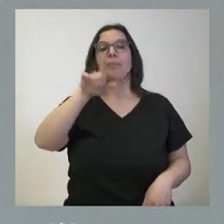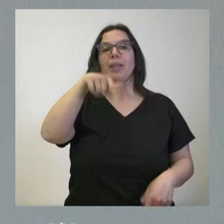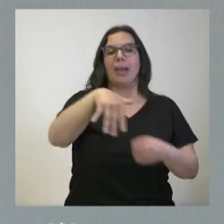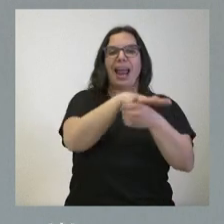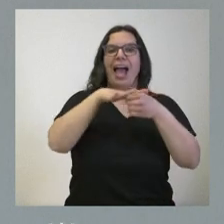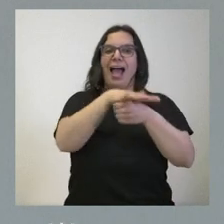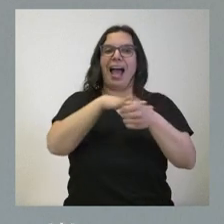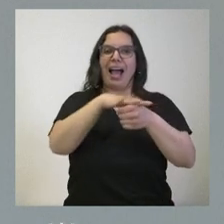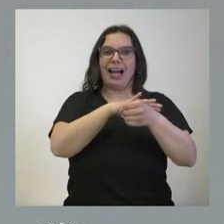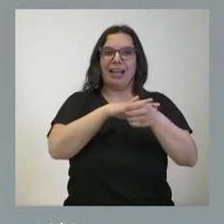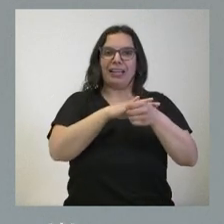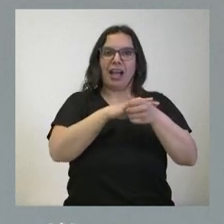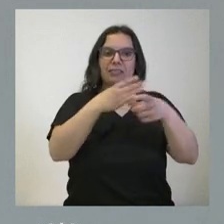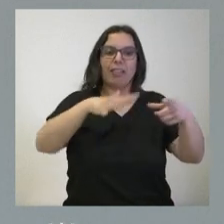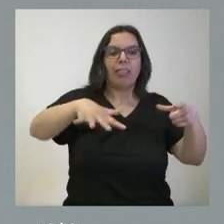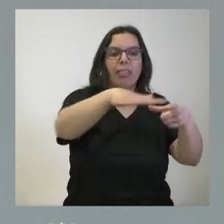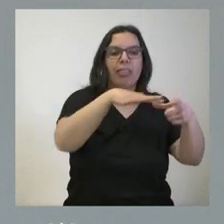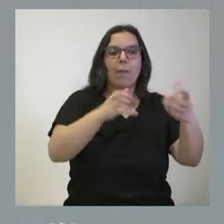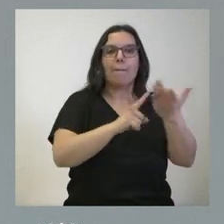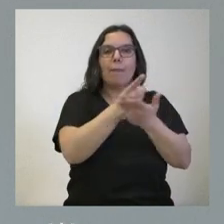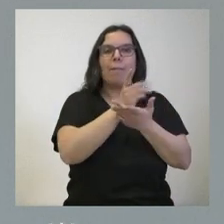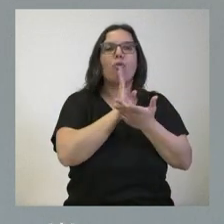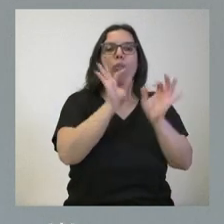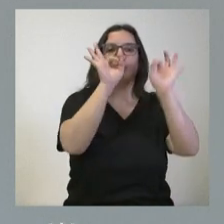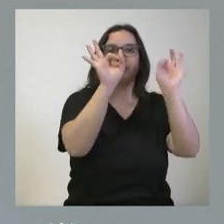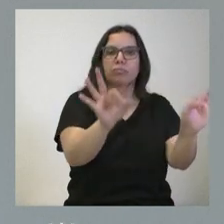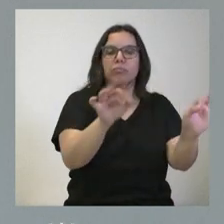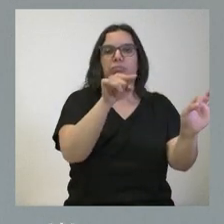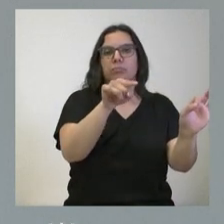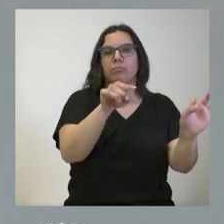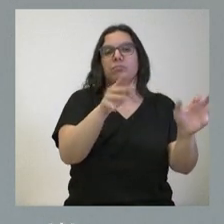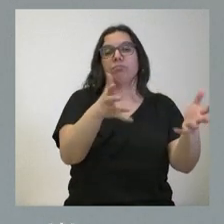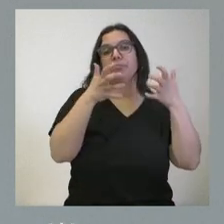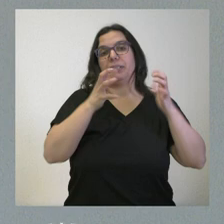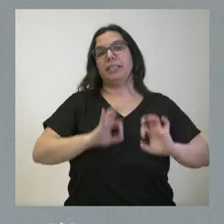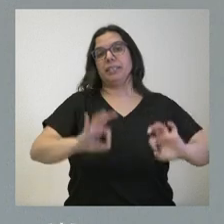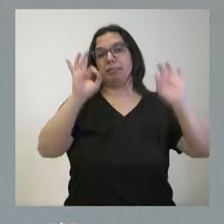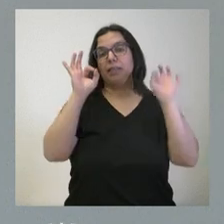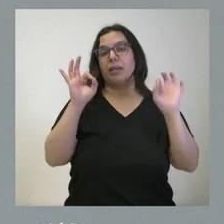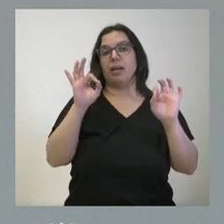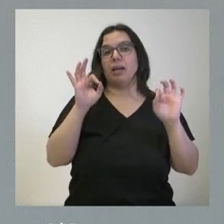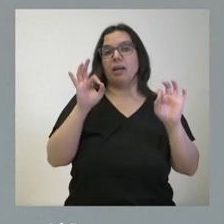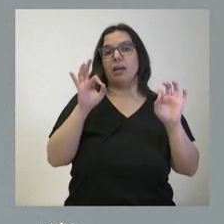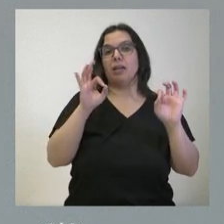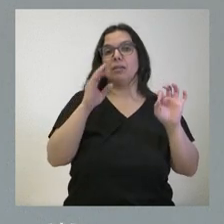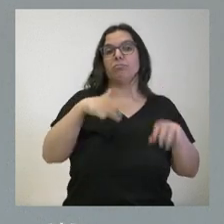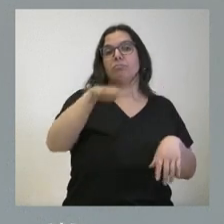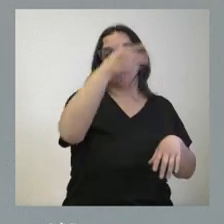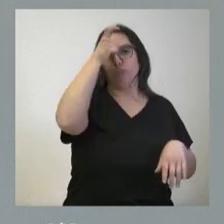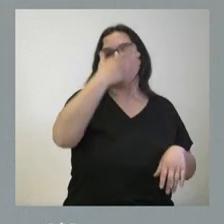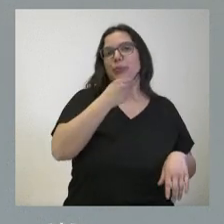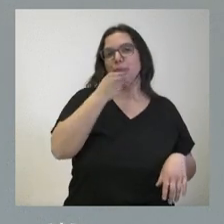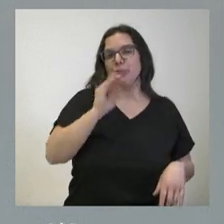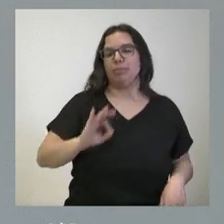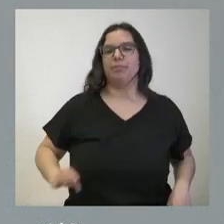de esta declaración de bien de interés cultural en un beneficio especialmente bonito de nuestra comunidad